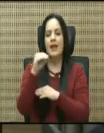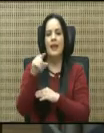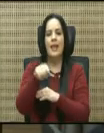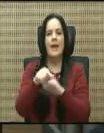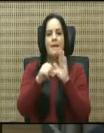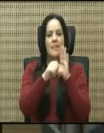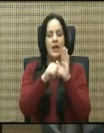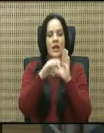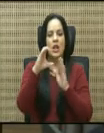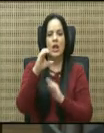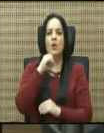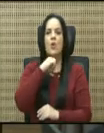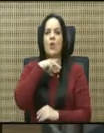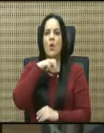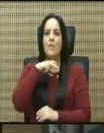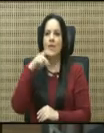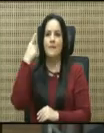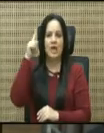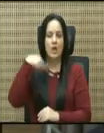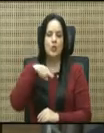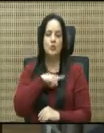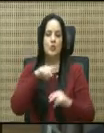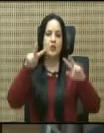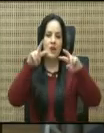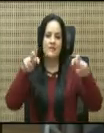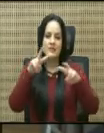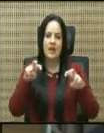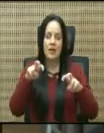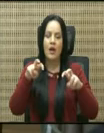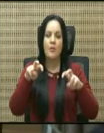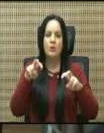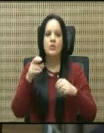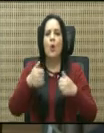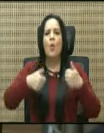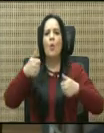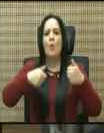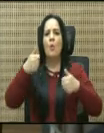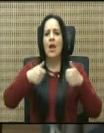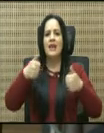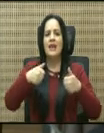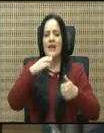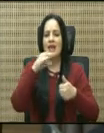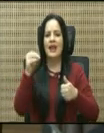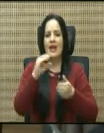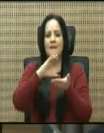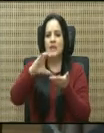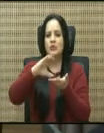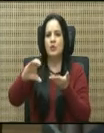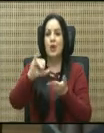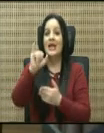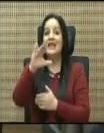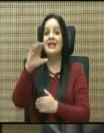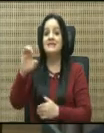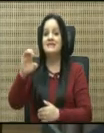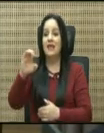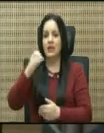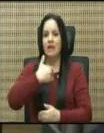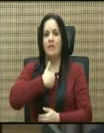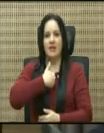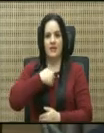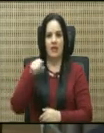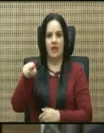revisáramos nosotros, los legisladores, cuál era la inversión que iba a tener el ICE. Como nadie